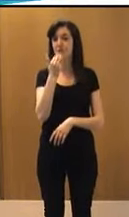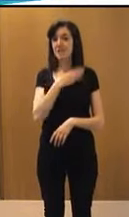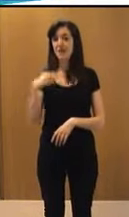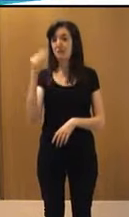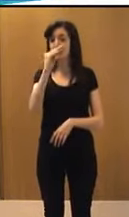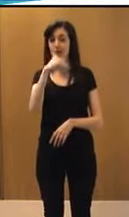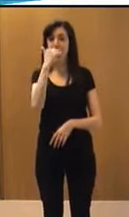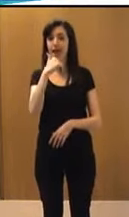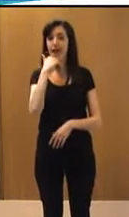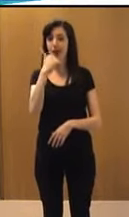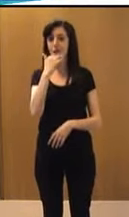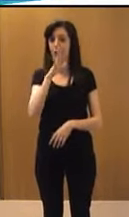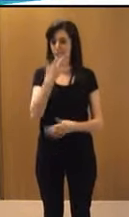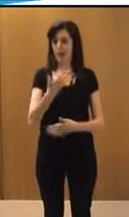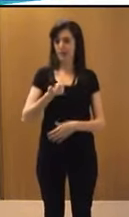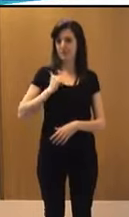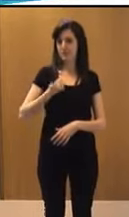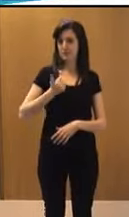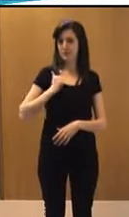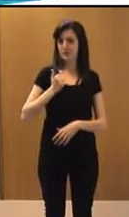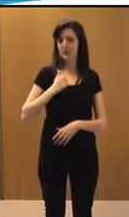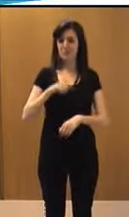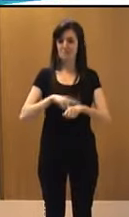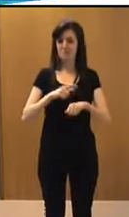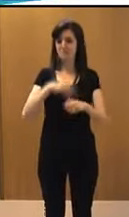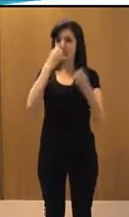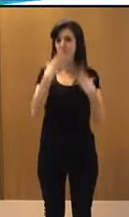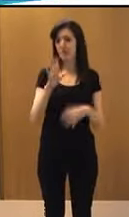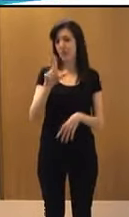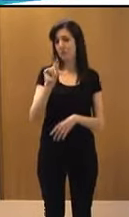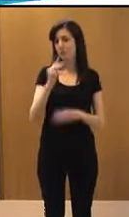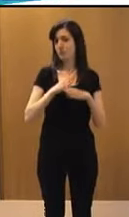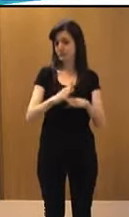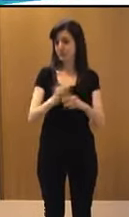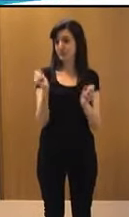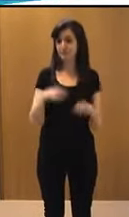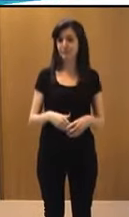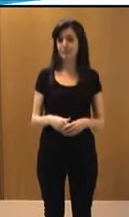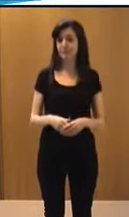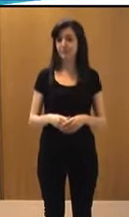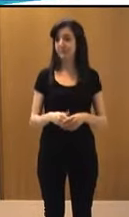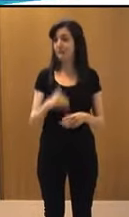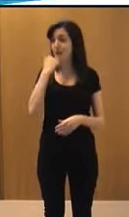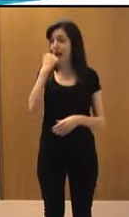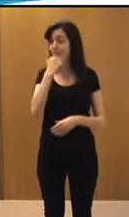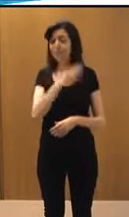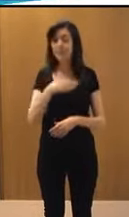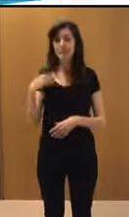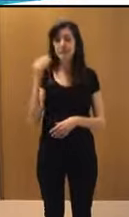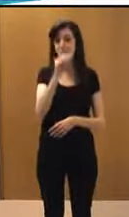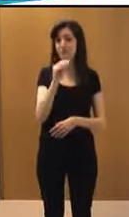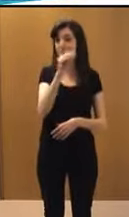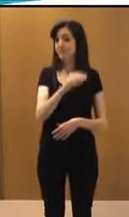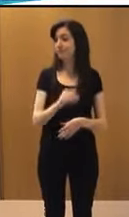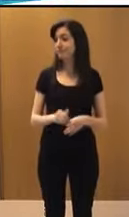alguna pregunta pues podemos aprovechar que vamos bien de tiempo y tenemos cinco minutos ganados. ¿Alguien se anima a hacer alguna pregunta?